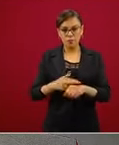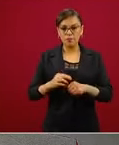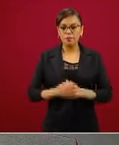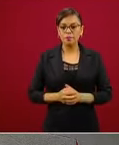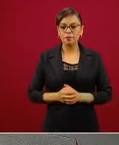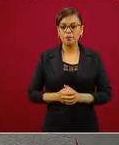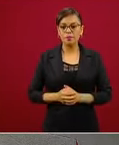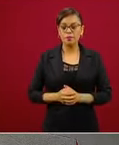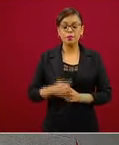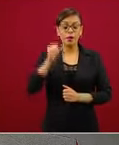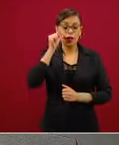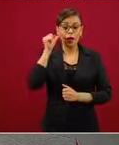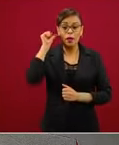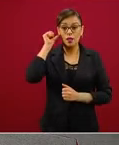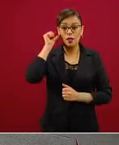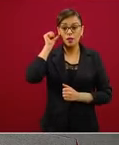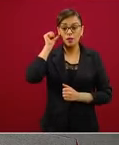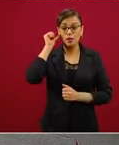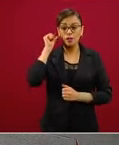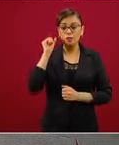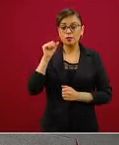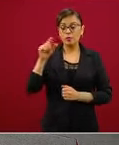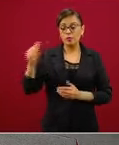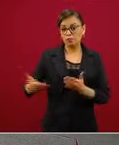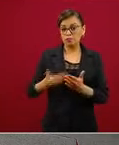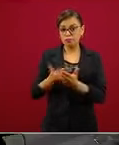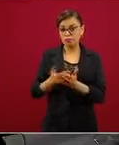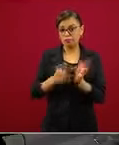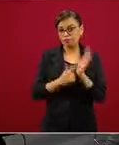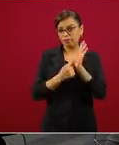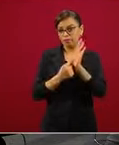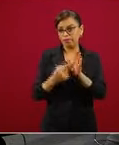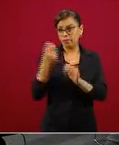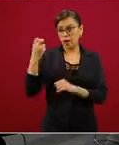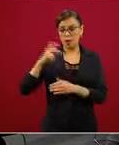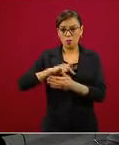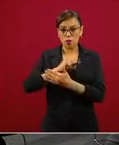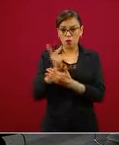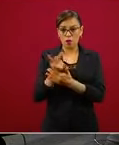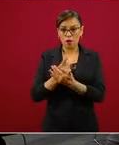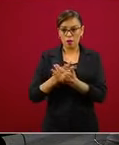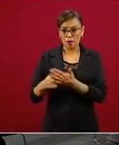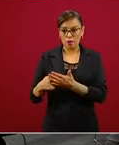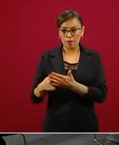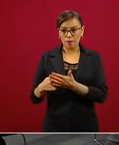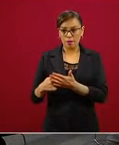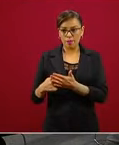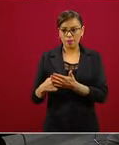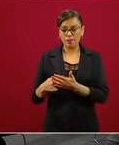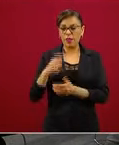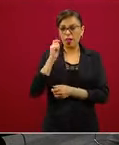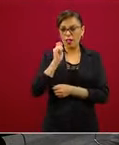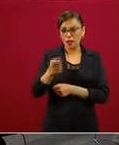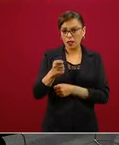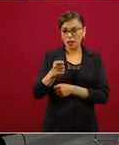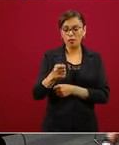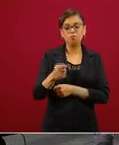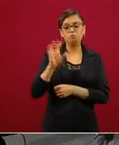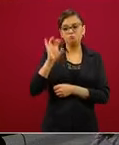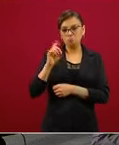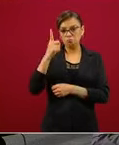El día de ayer fue presentado este programa a los 31 gobernadores y